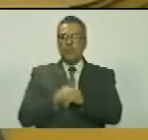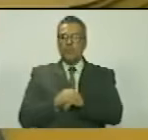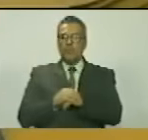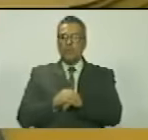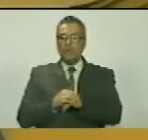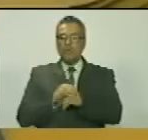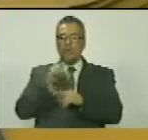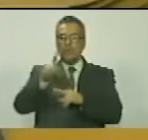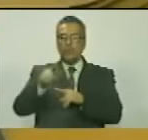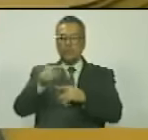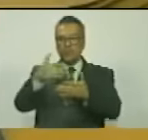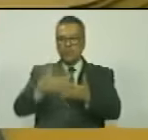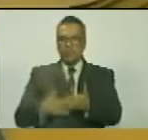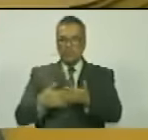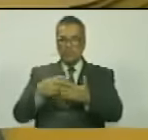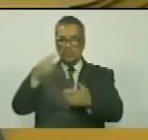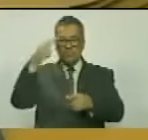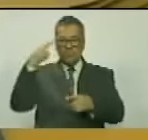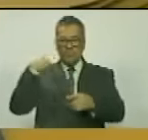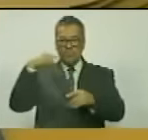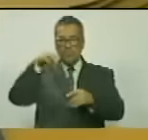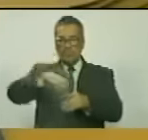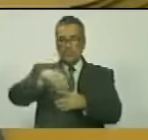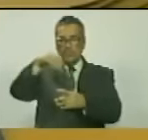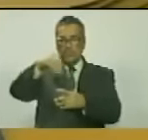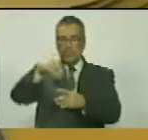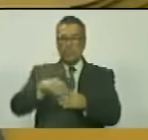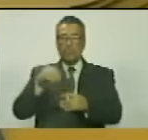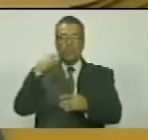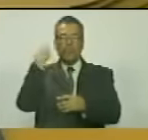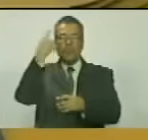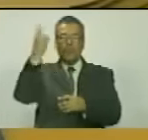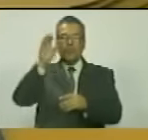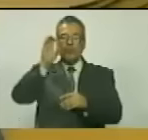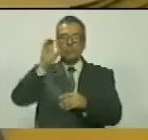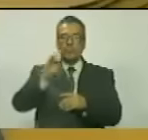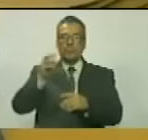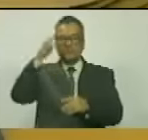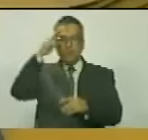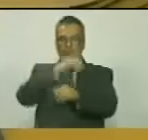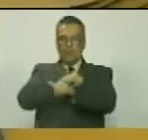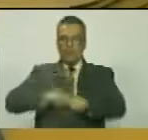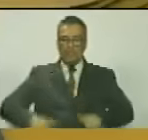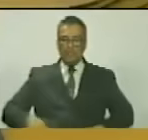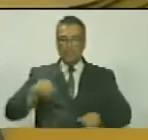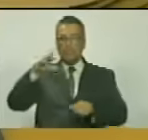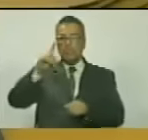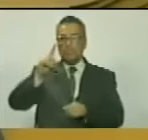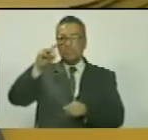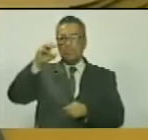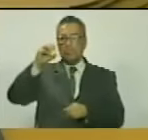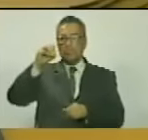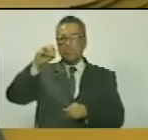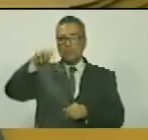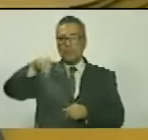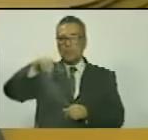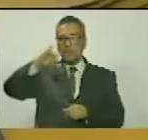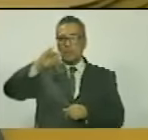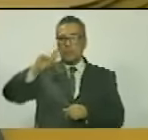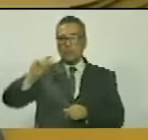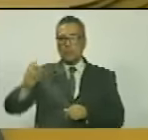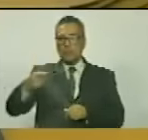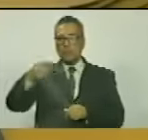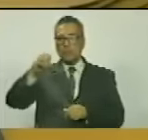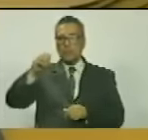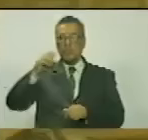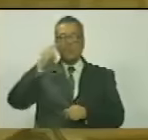Venezuela, se concedan los honores del Panteón Nacional al héroe de la Patria General de Brigada, Domingo Antonio Sifontes. Es todo,